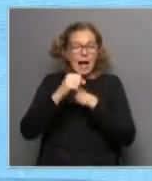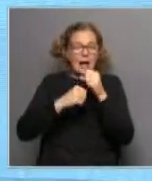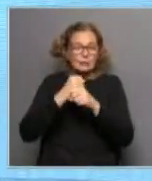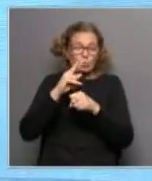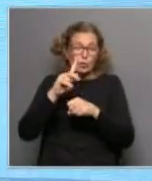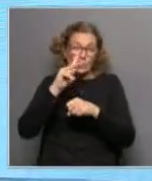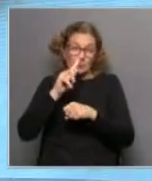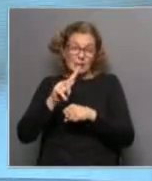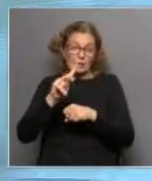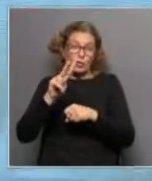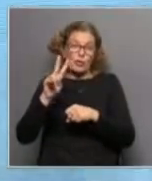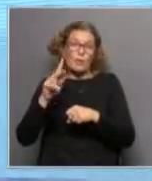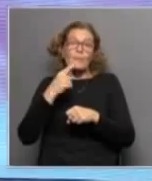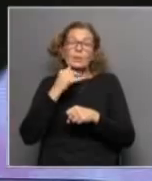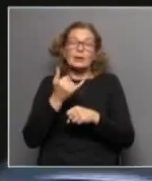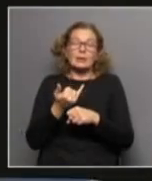indicador que construimos